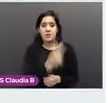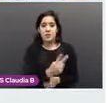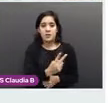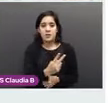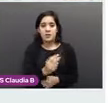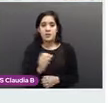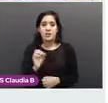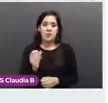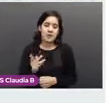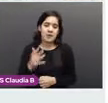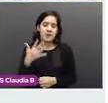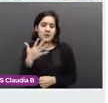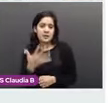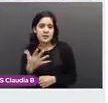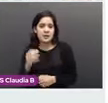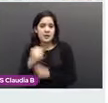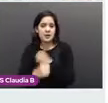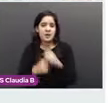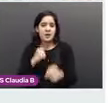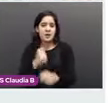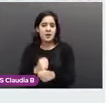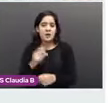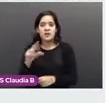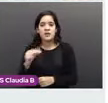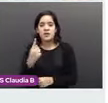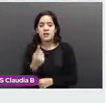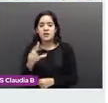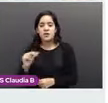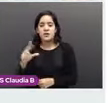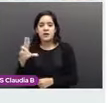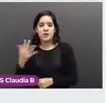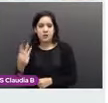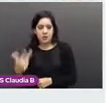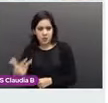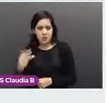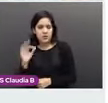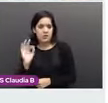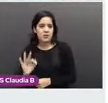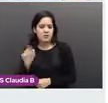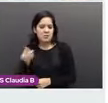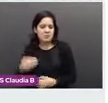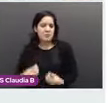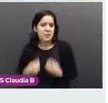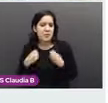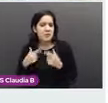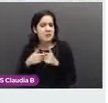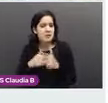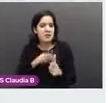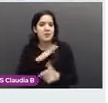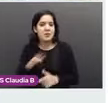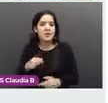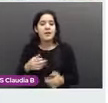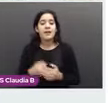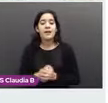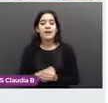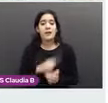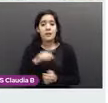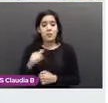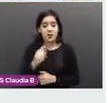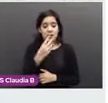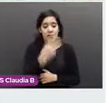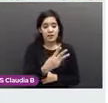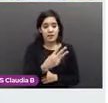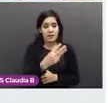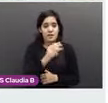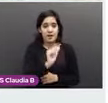5 años va a ser del 81 al 88%. La sobrevida para etapas 3, A, B